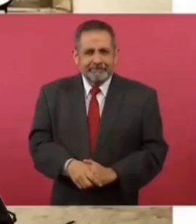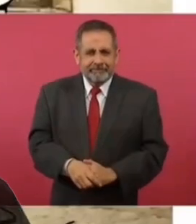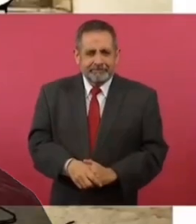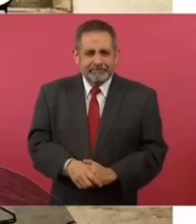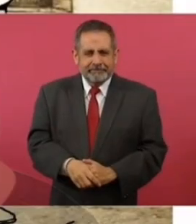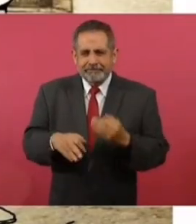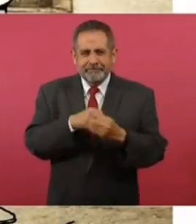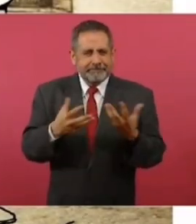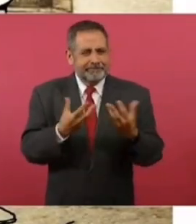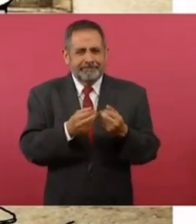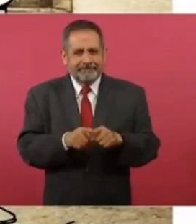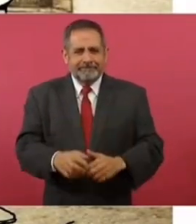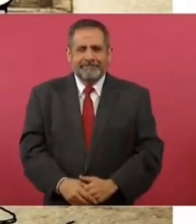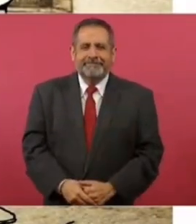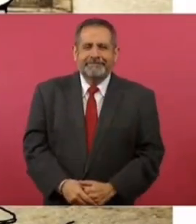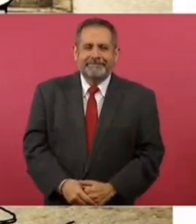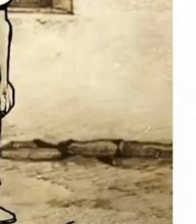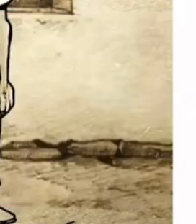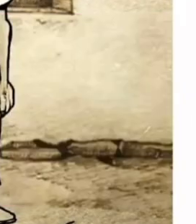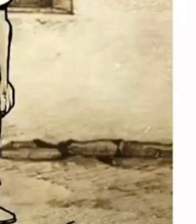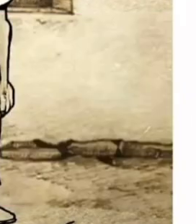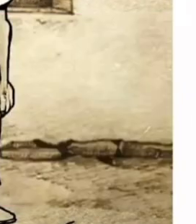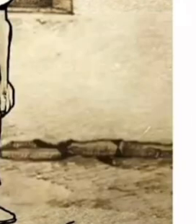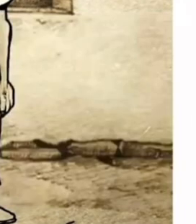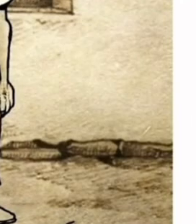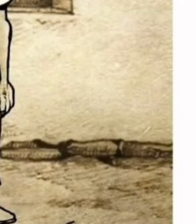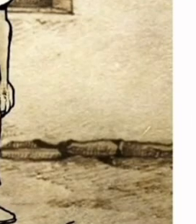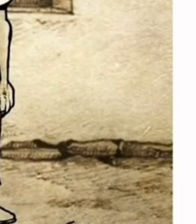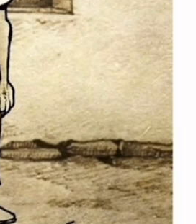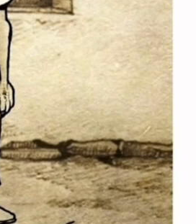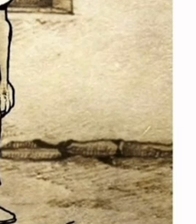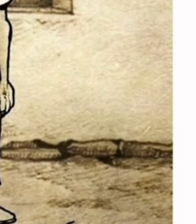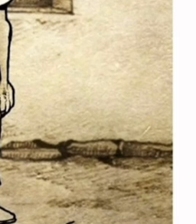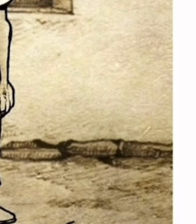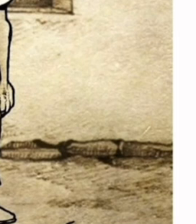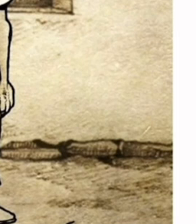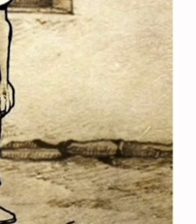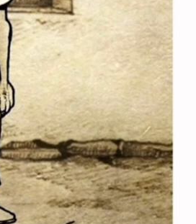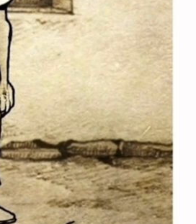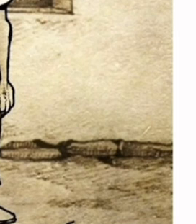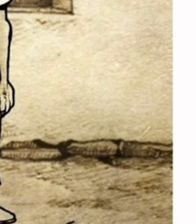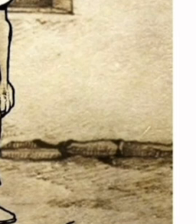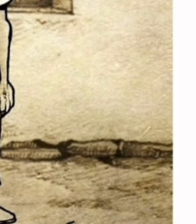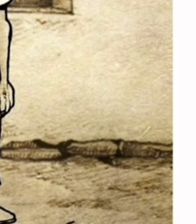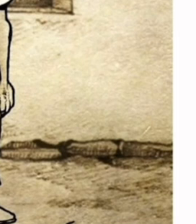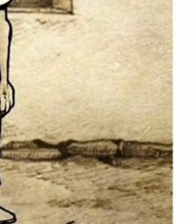Como todos ellos, en uso de sus derechos, me cuestionan. Pues yo también, en uso de mi derecho.